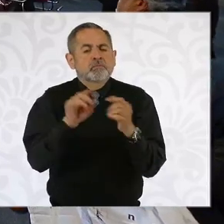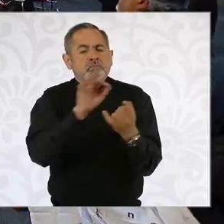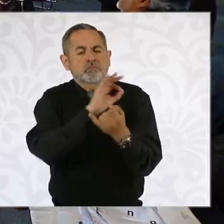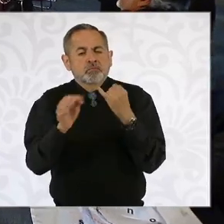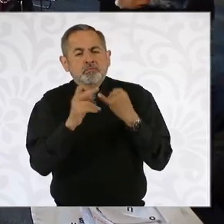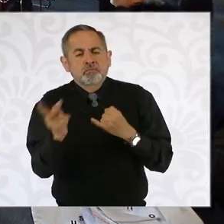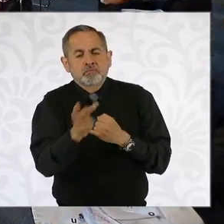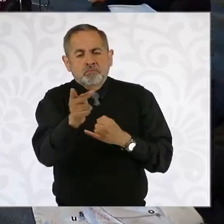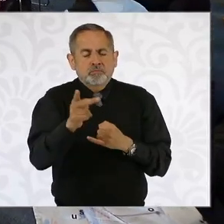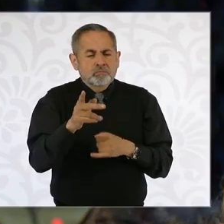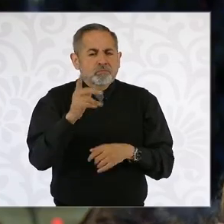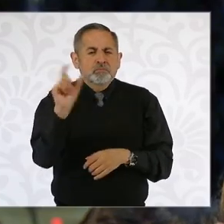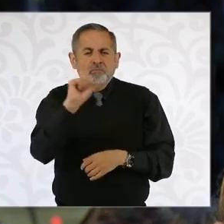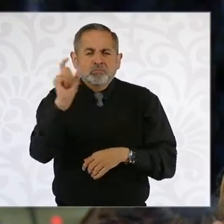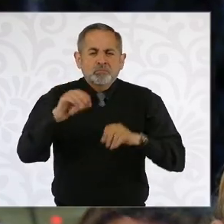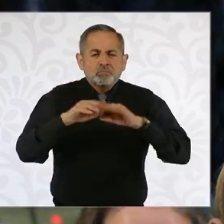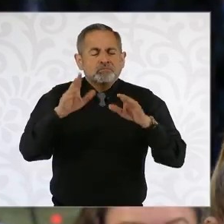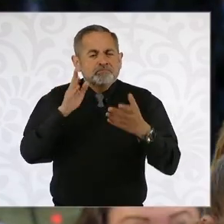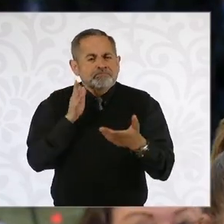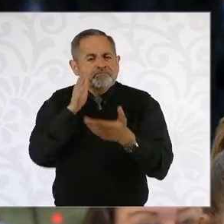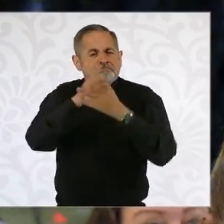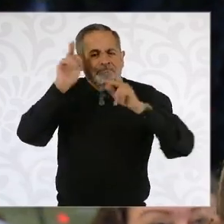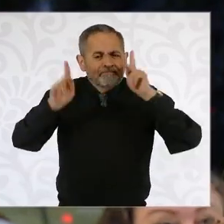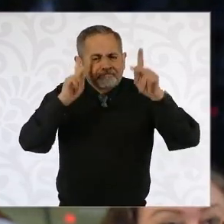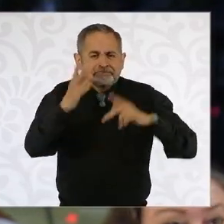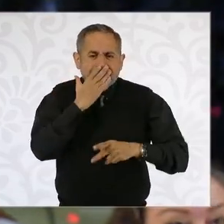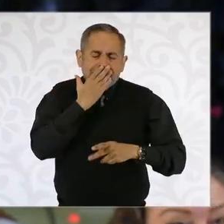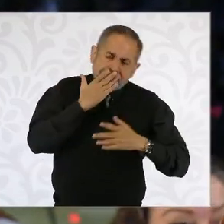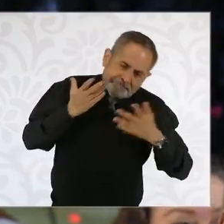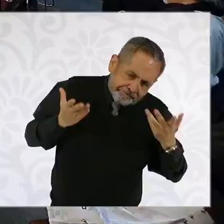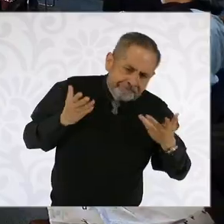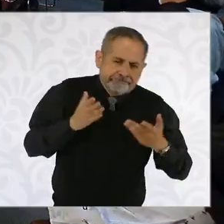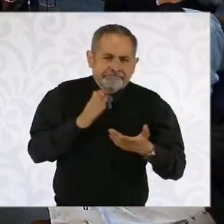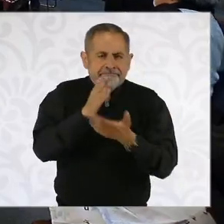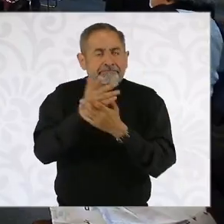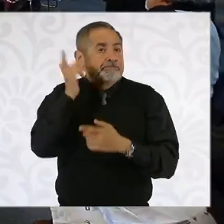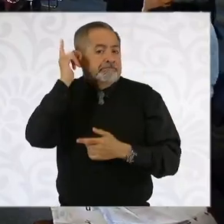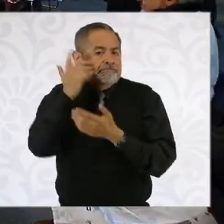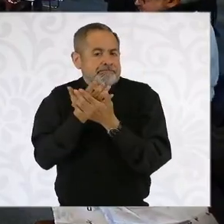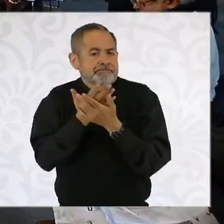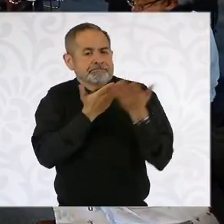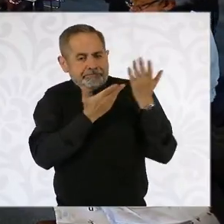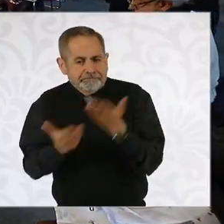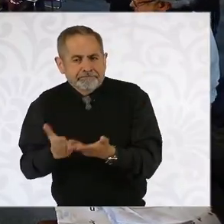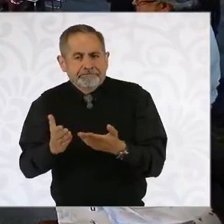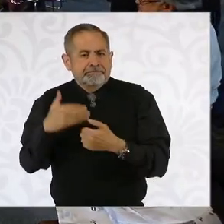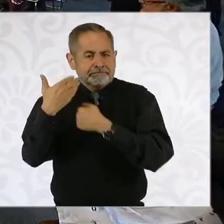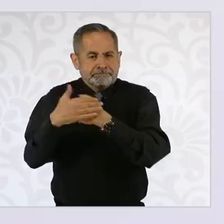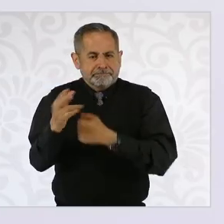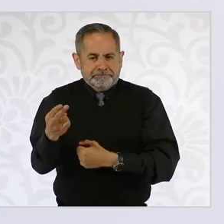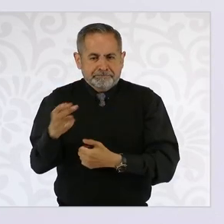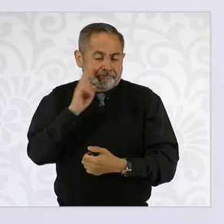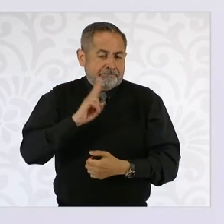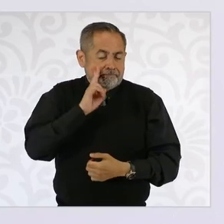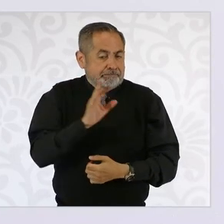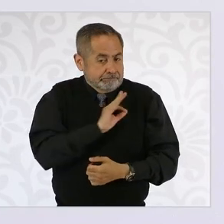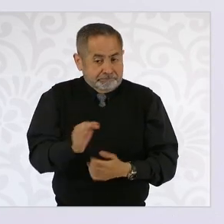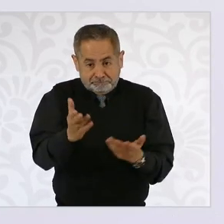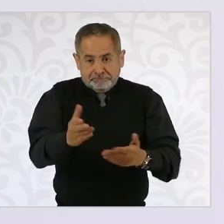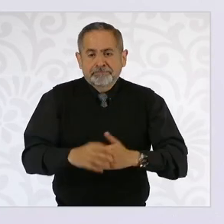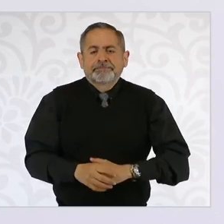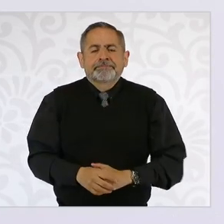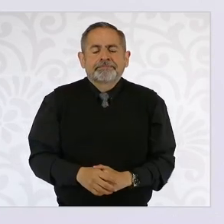preguntarle si ya decidió cuándo va a Sonora, porque tenemos la expectativa de recibir la hora sí en noviembre. Sí, ya vamos. Este